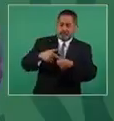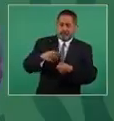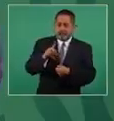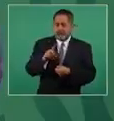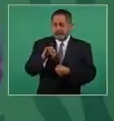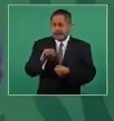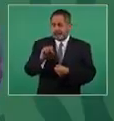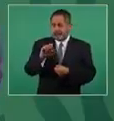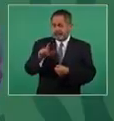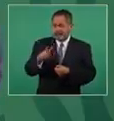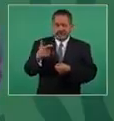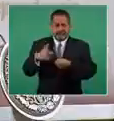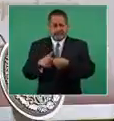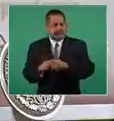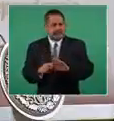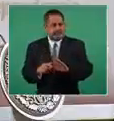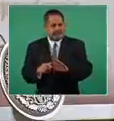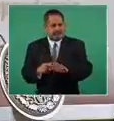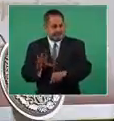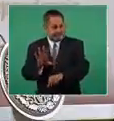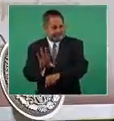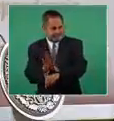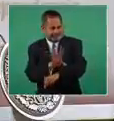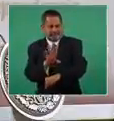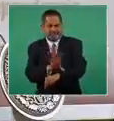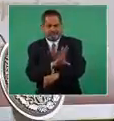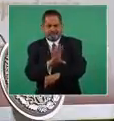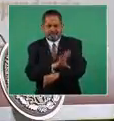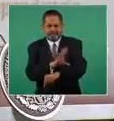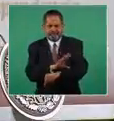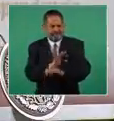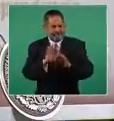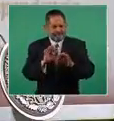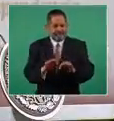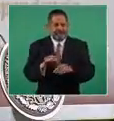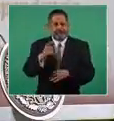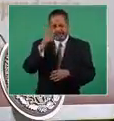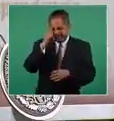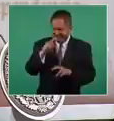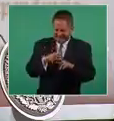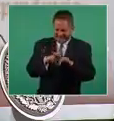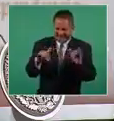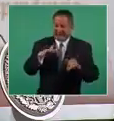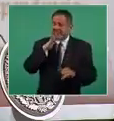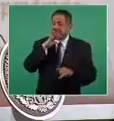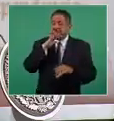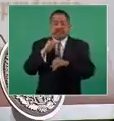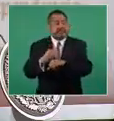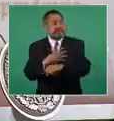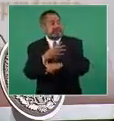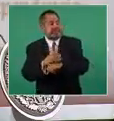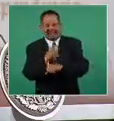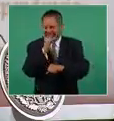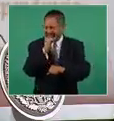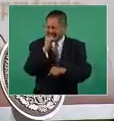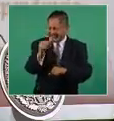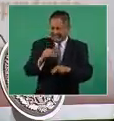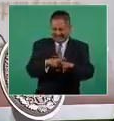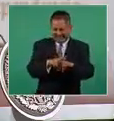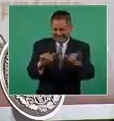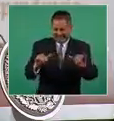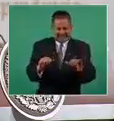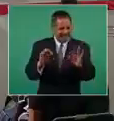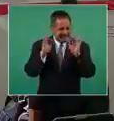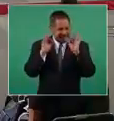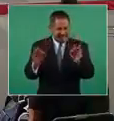para que no haya nada de contaminación. En cuanto a las afectaciones,